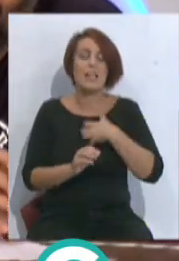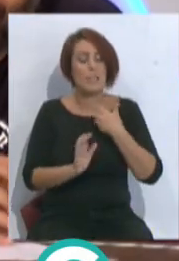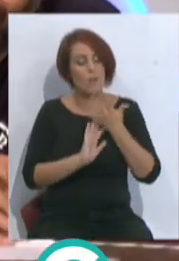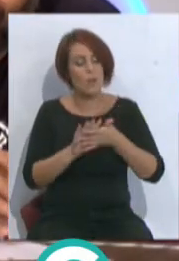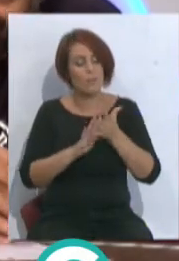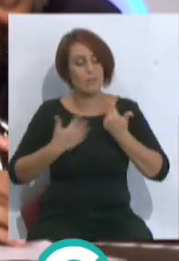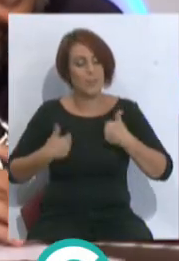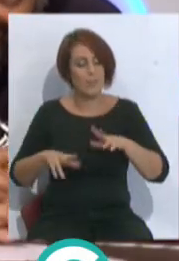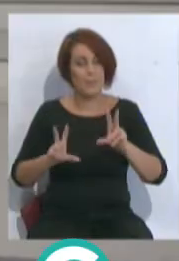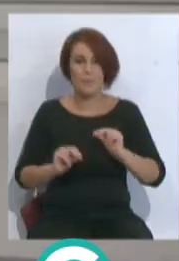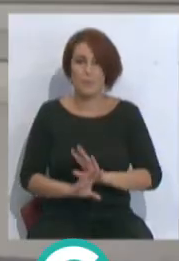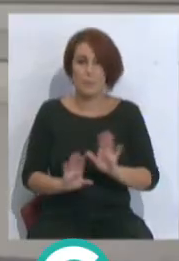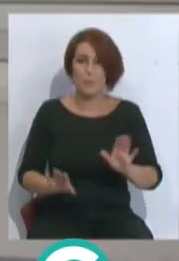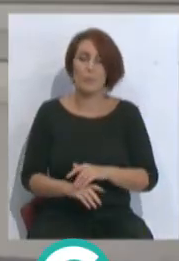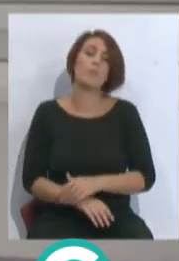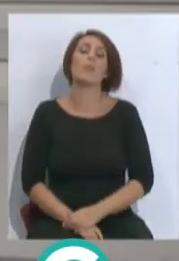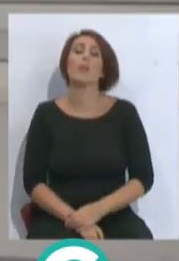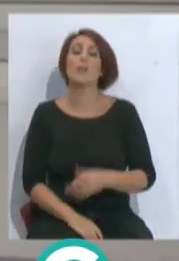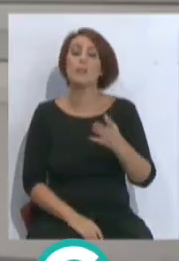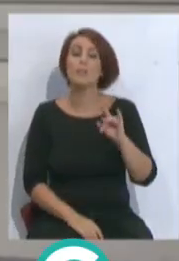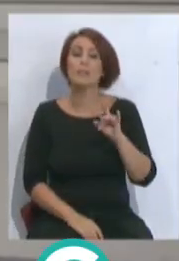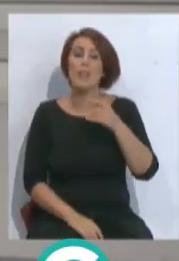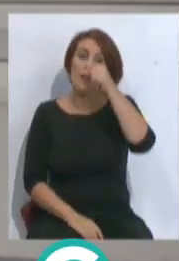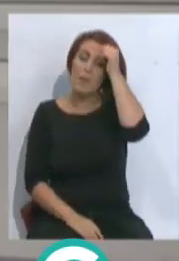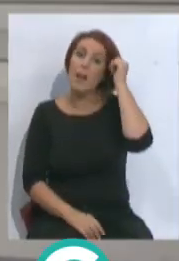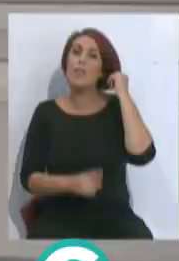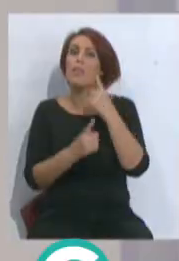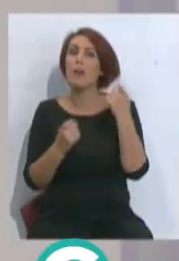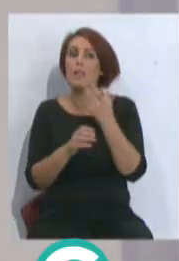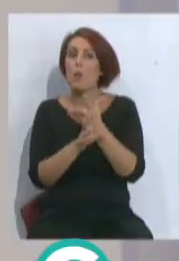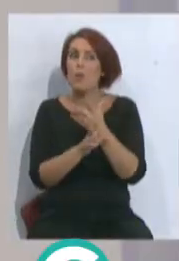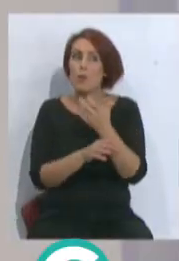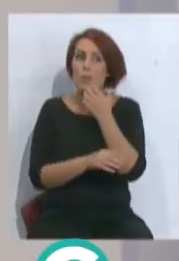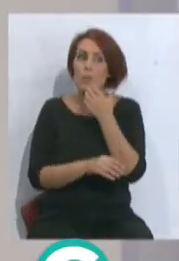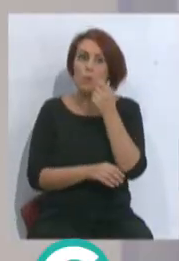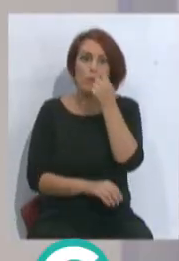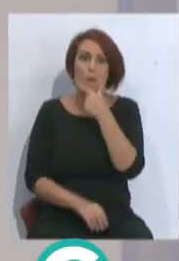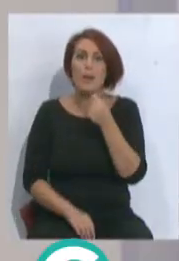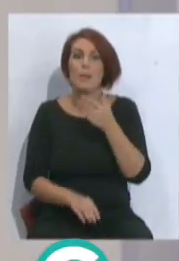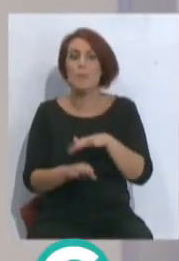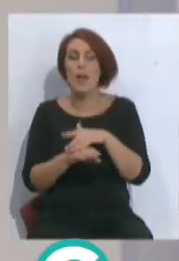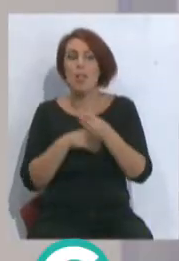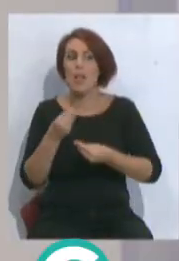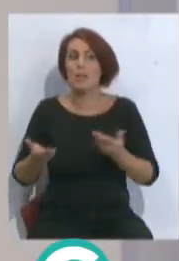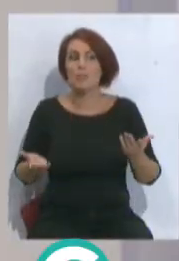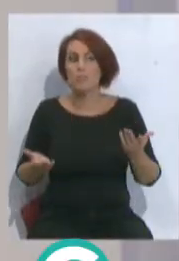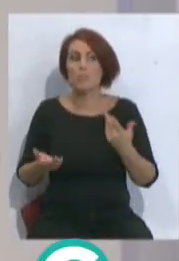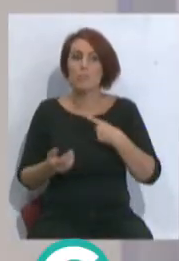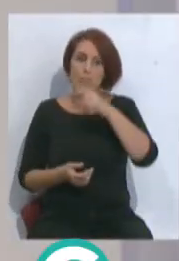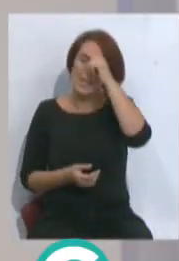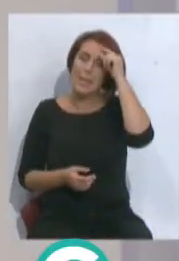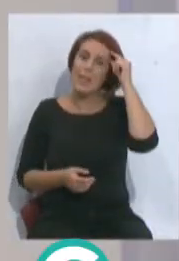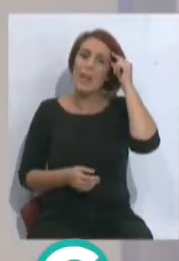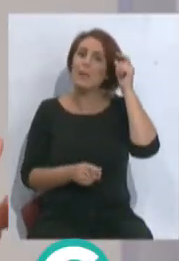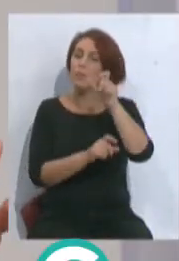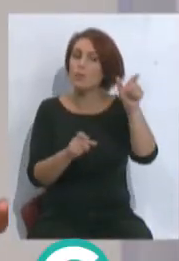Bueno, pero en cuanto a lo que le hace falta también a Tervera, como esos jugadores como José Mari, para hacer mentalizar a